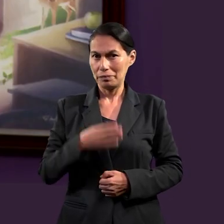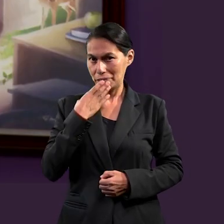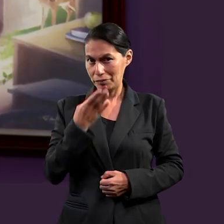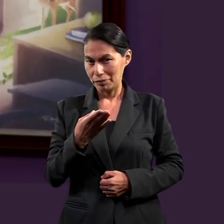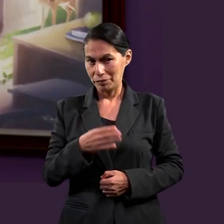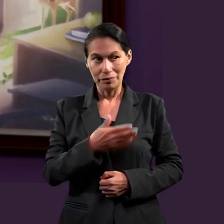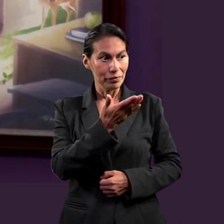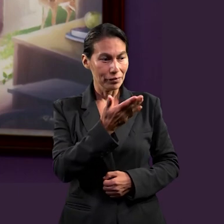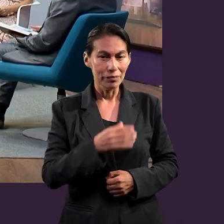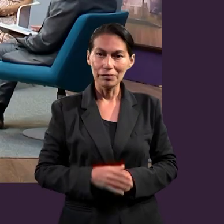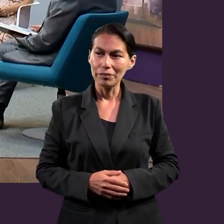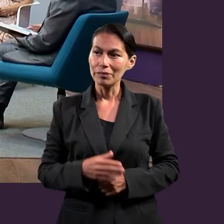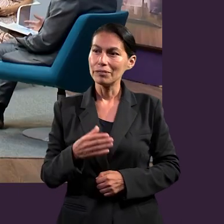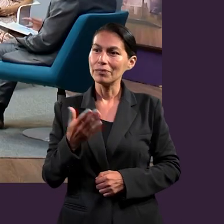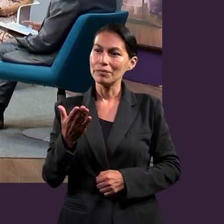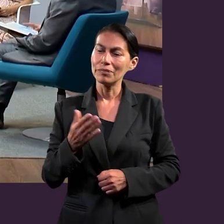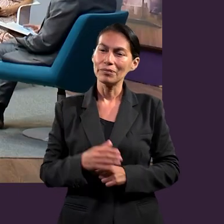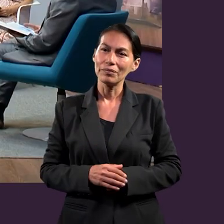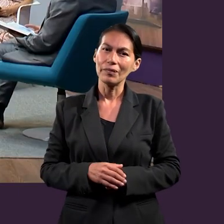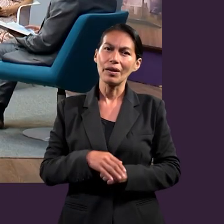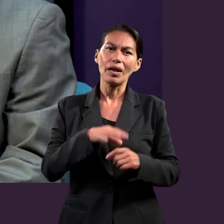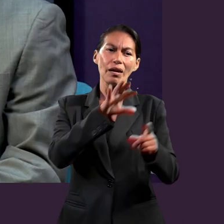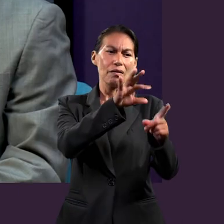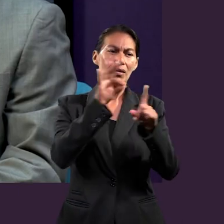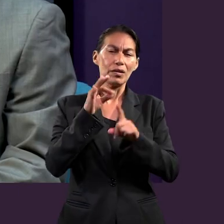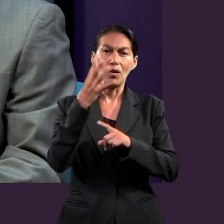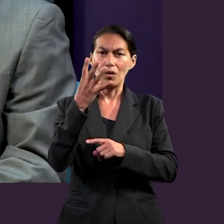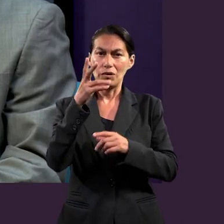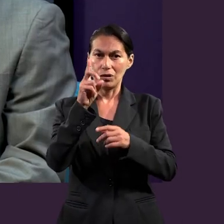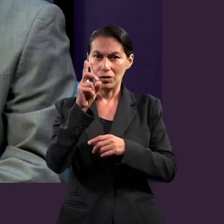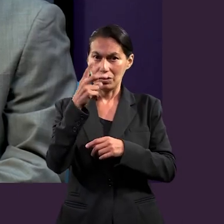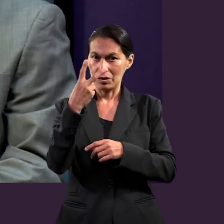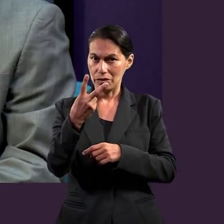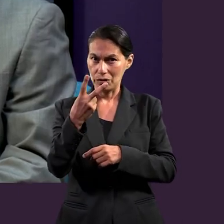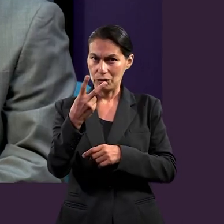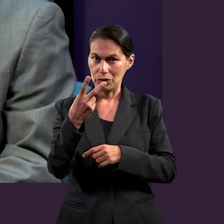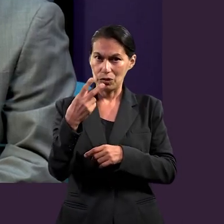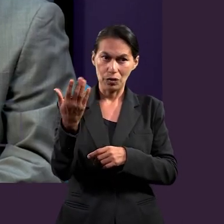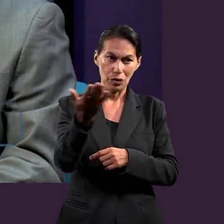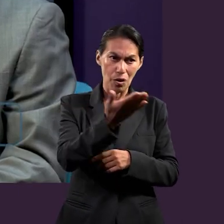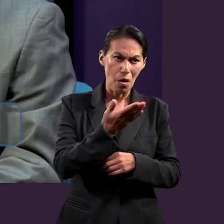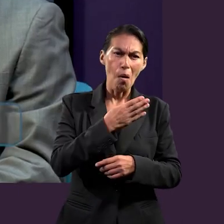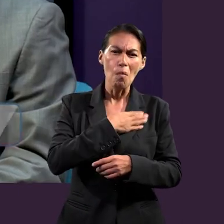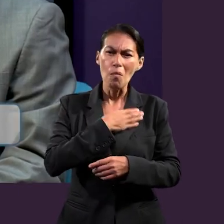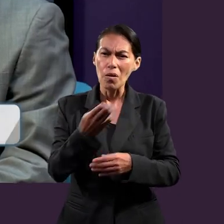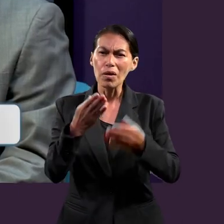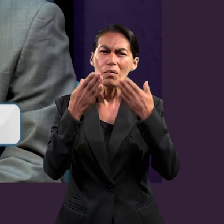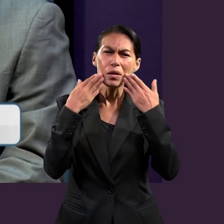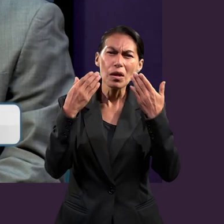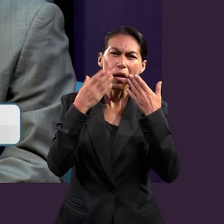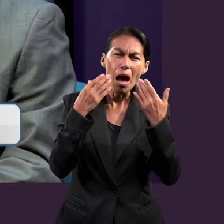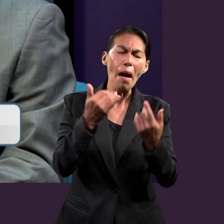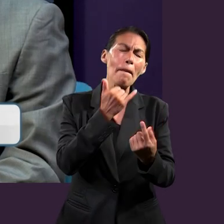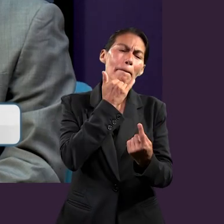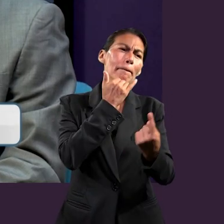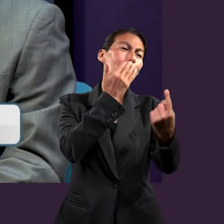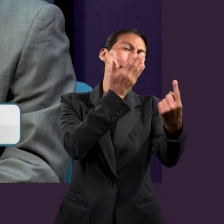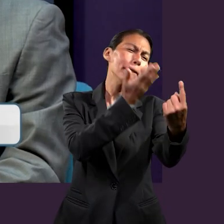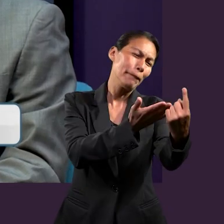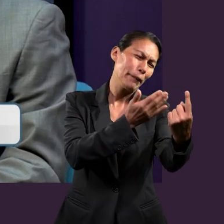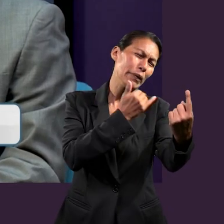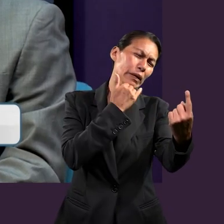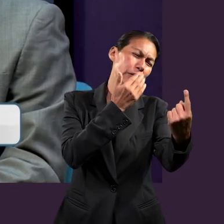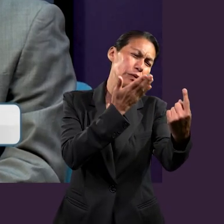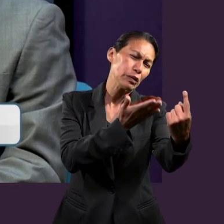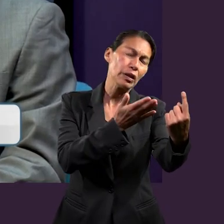Muy bien. ¿Diener? Yo quería agregar de Efesios 4.32 que nos dice, Antes sed benignos unos con otros, misericordiosos,